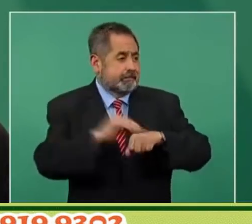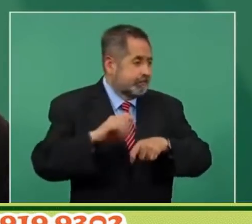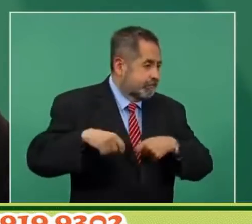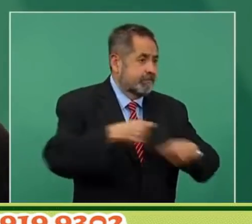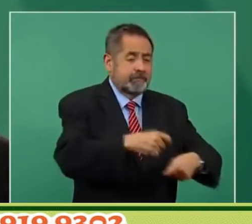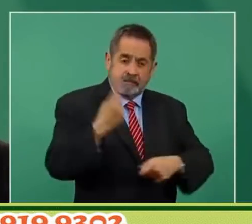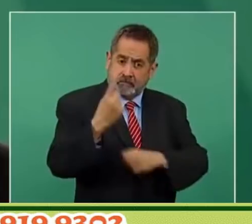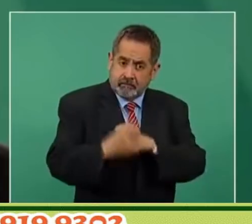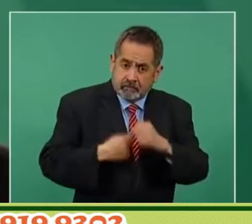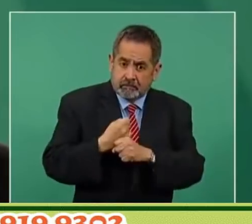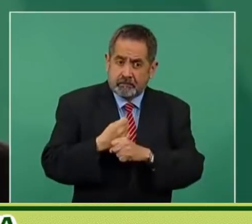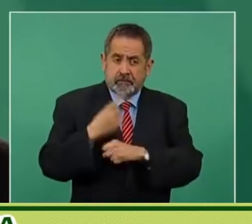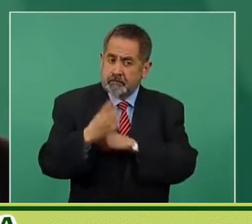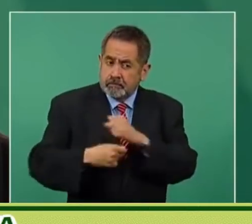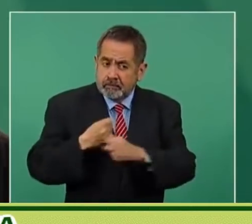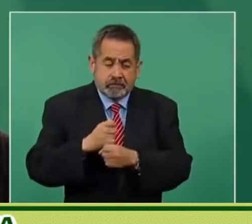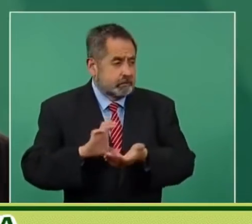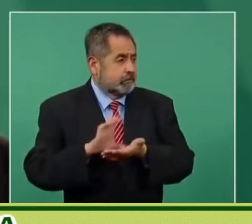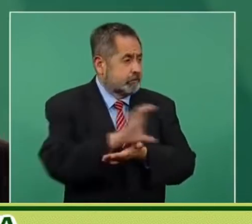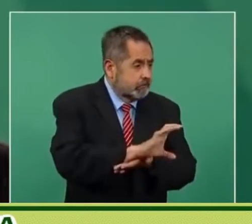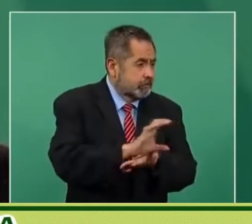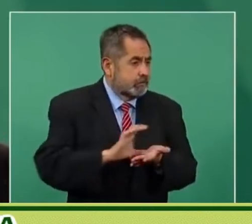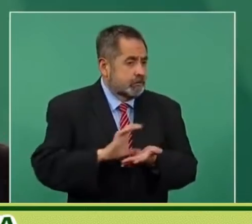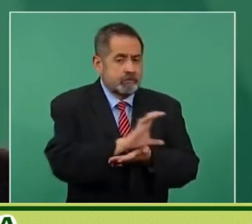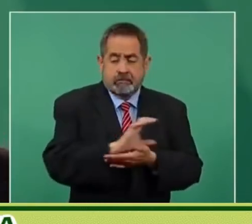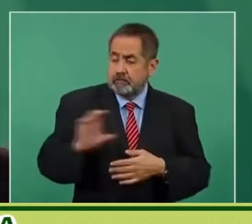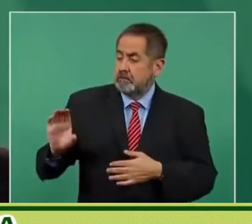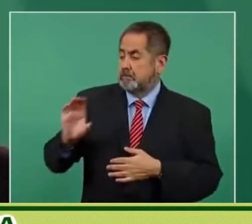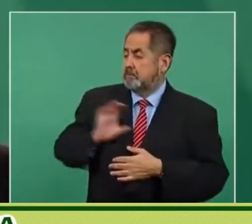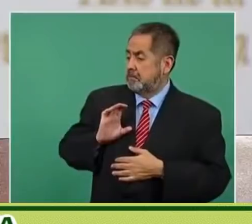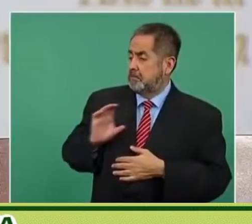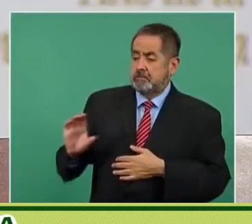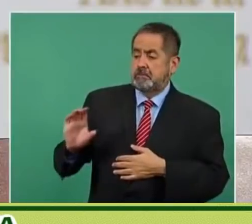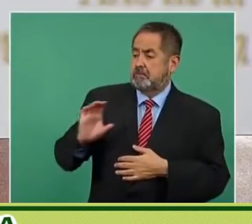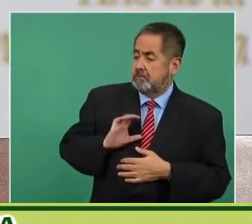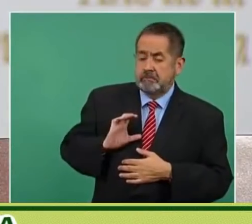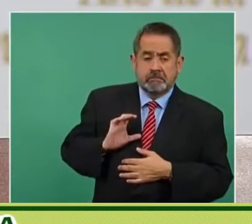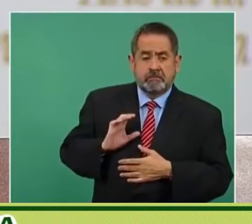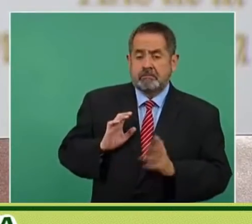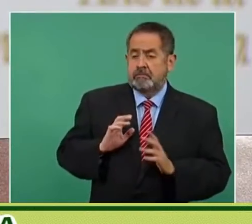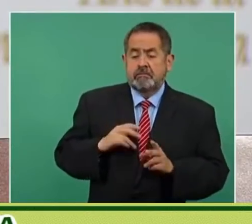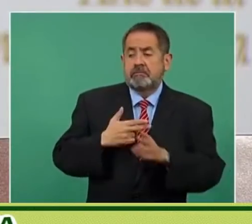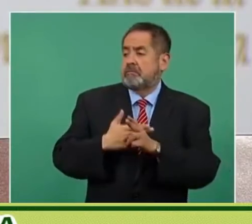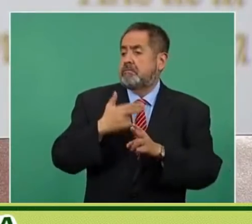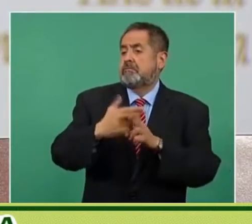a la empresa y van a entregar esto